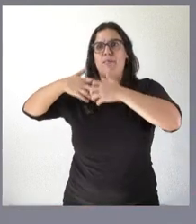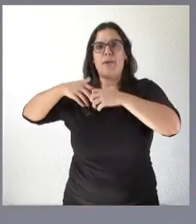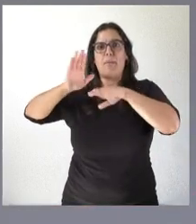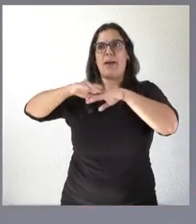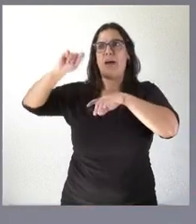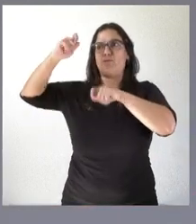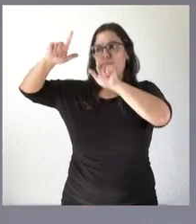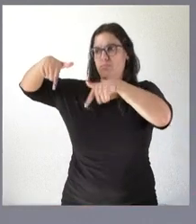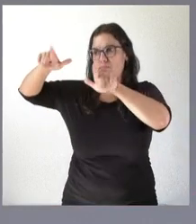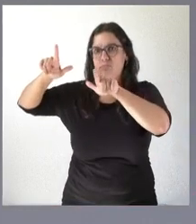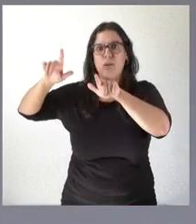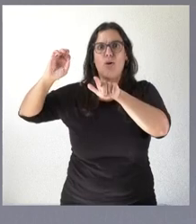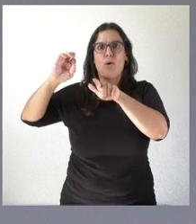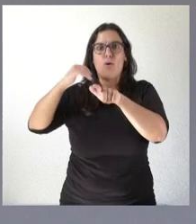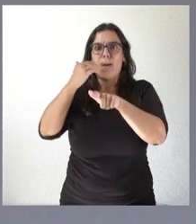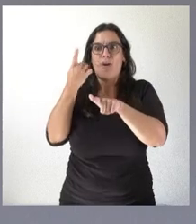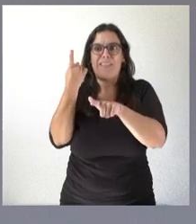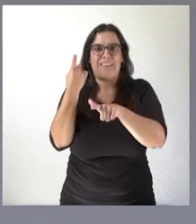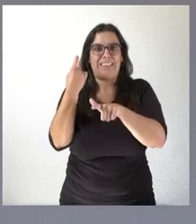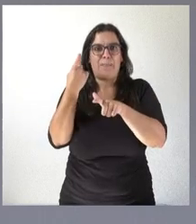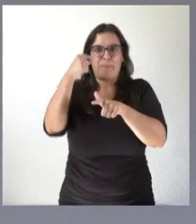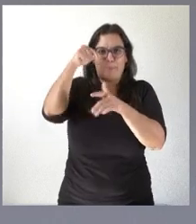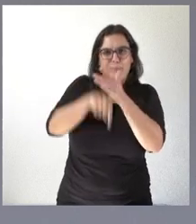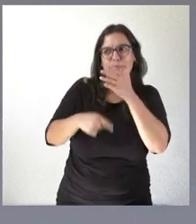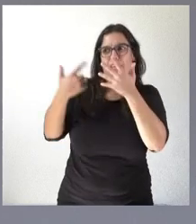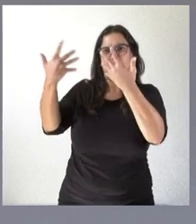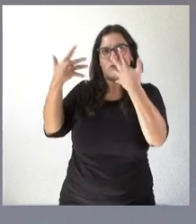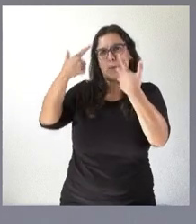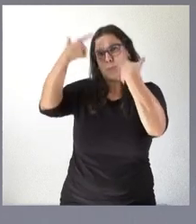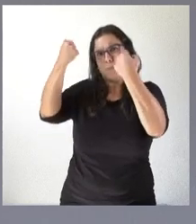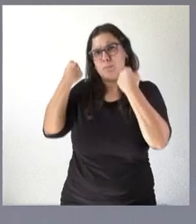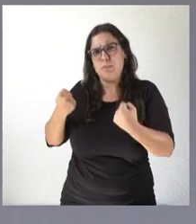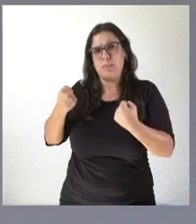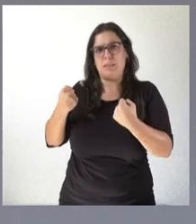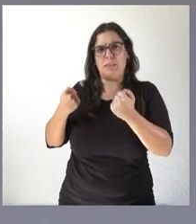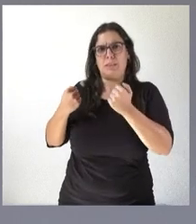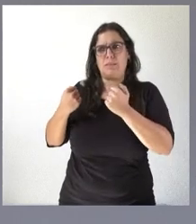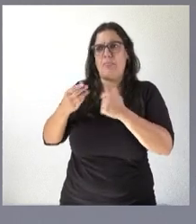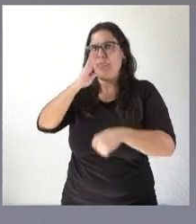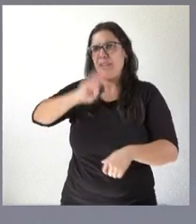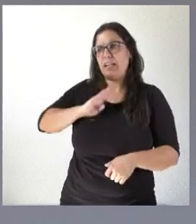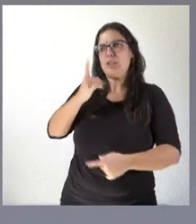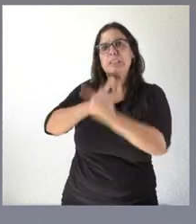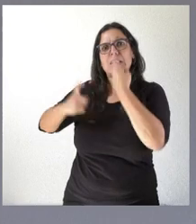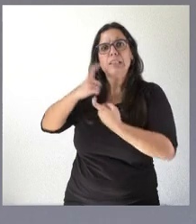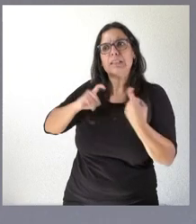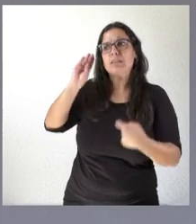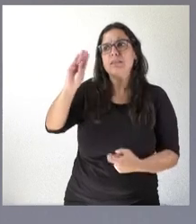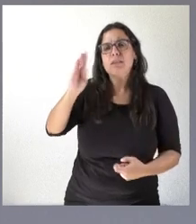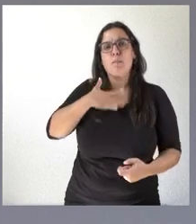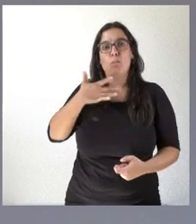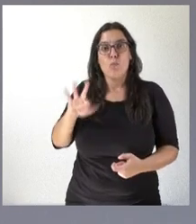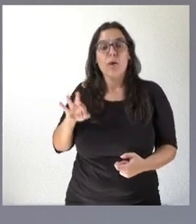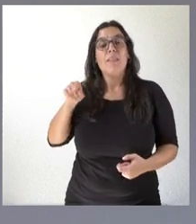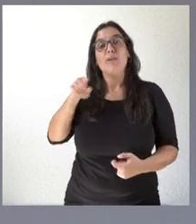y necesita de un asesoramiento directo de un asesoramiento cercano de un asesoramiento que se presta a